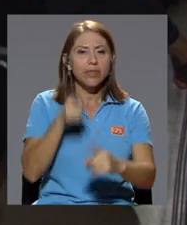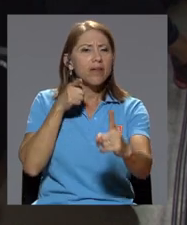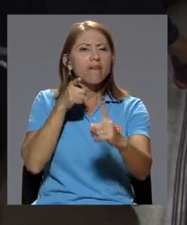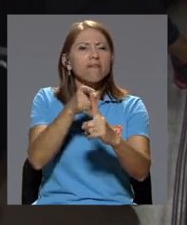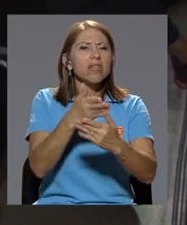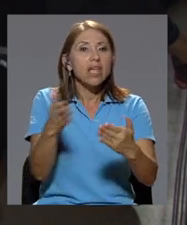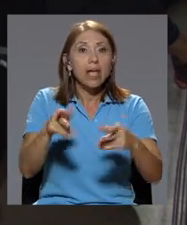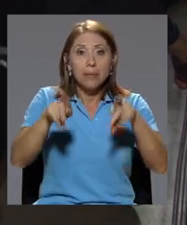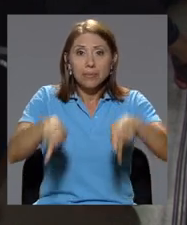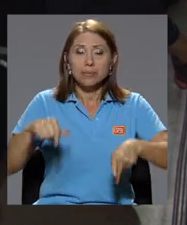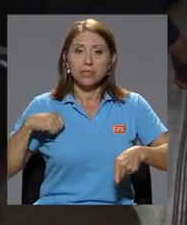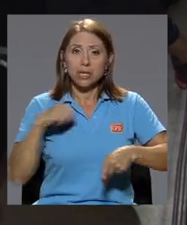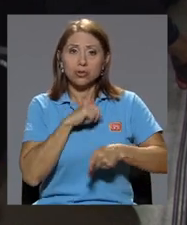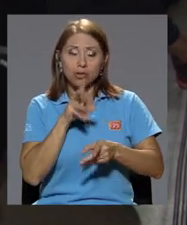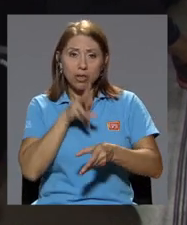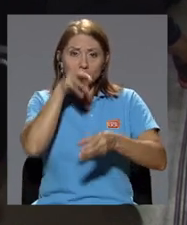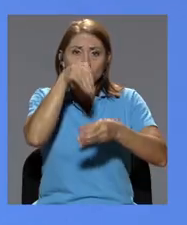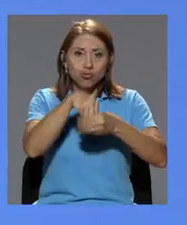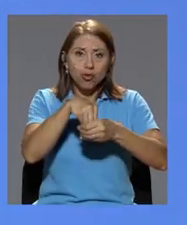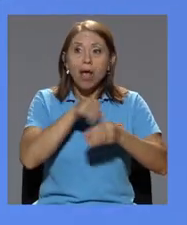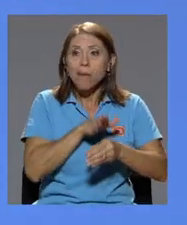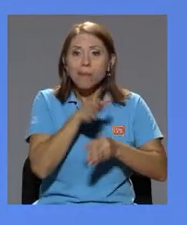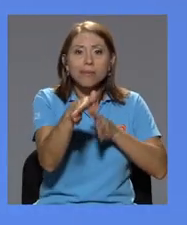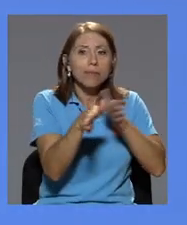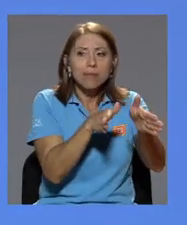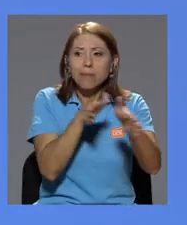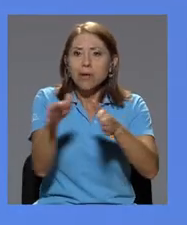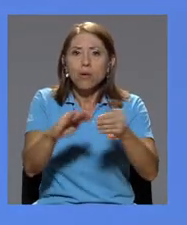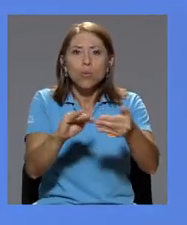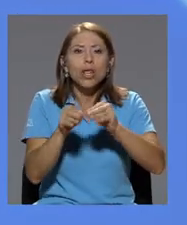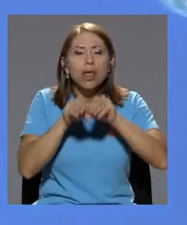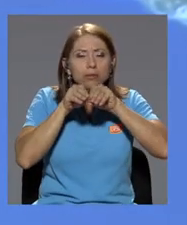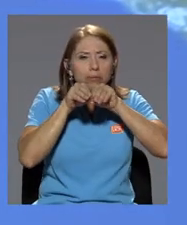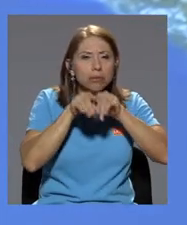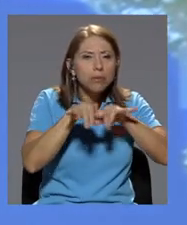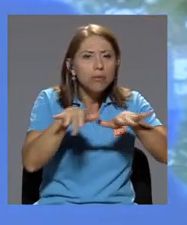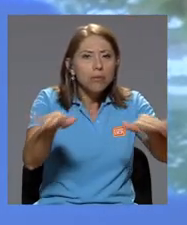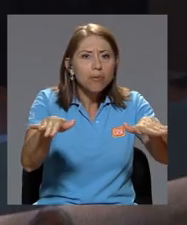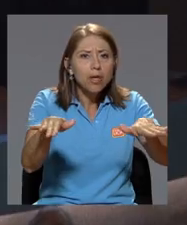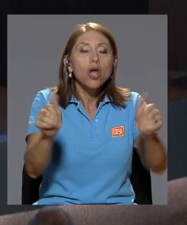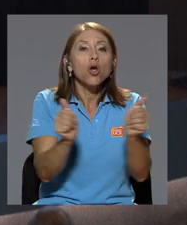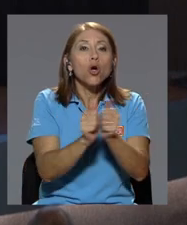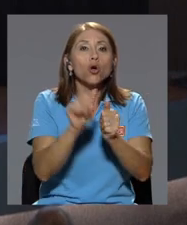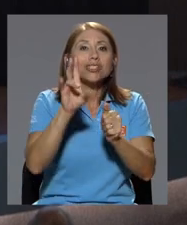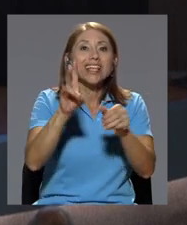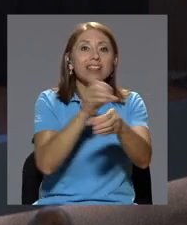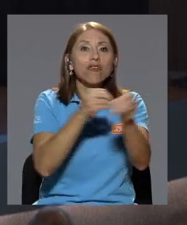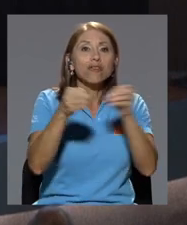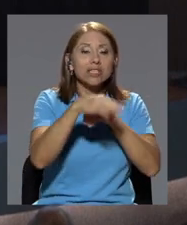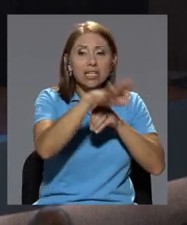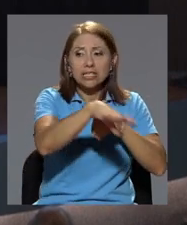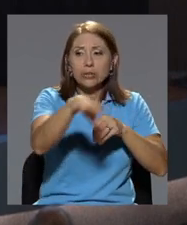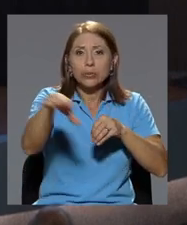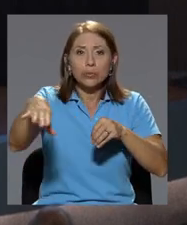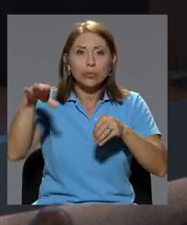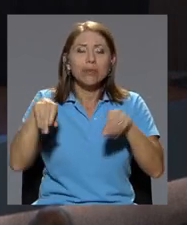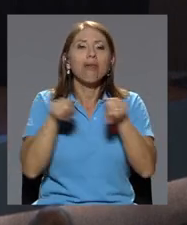es que los asociados divulguen los temas del foro en sus comunidades y hogares a través de sus siete filiales a lo largo de todo el país.